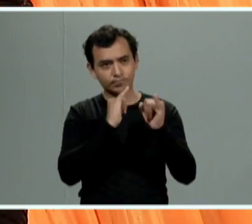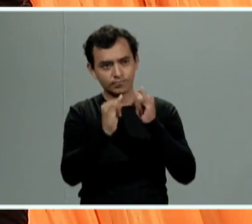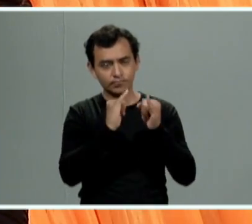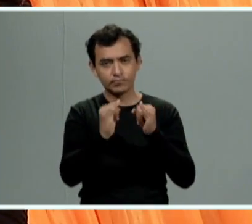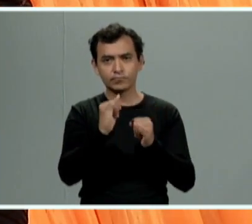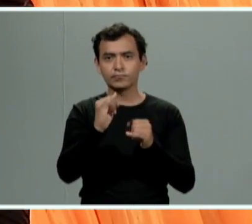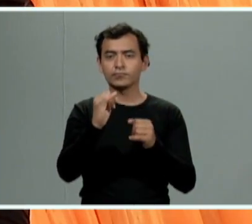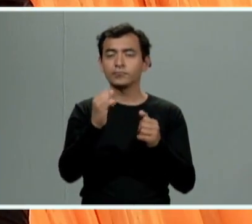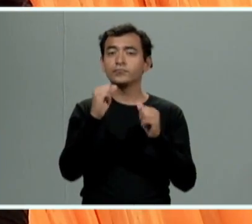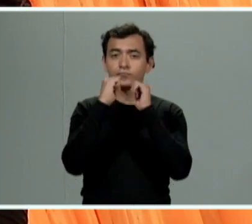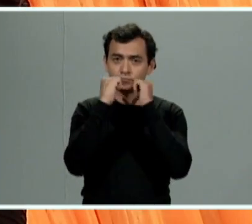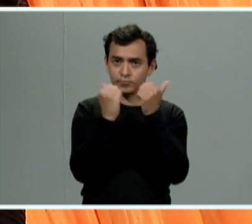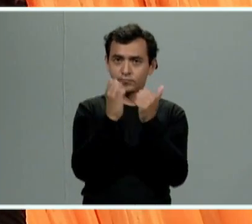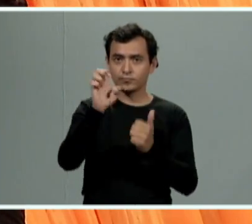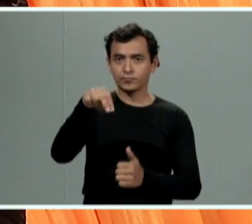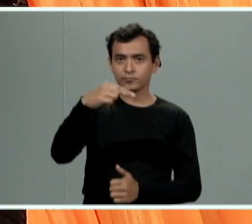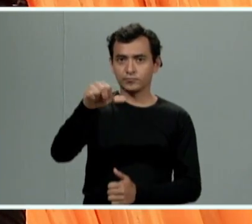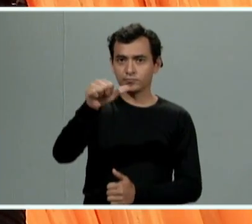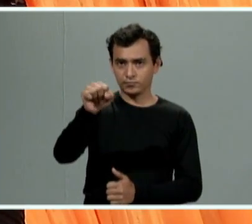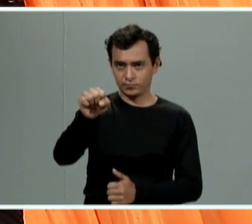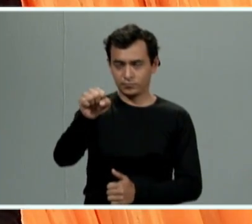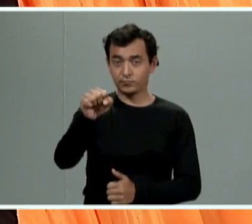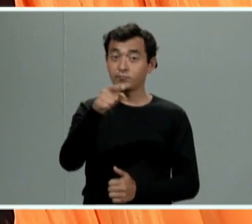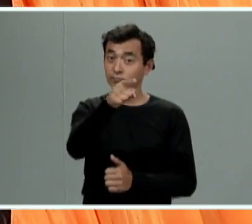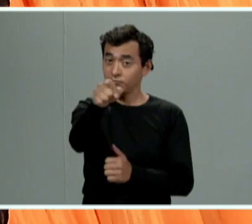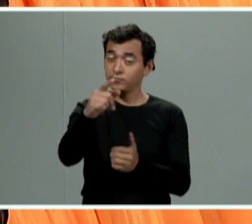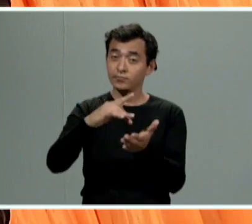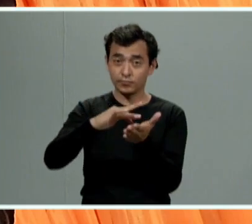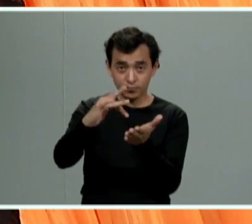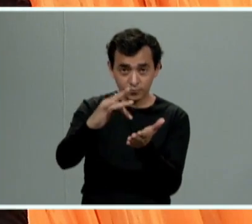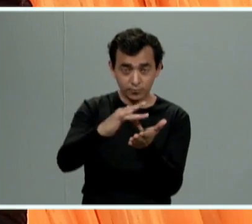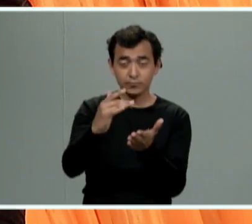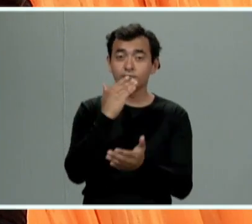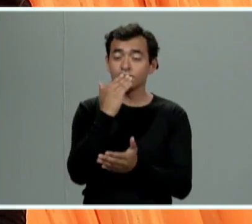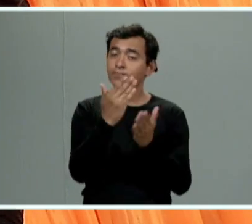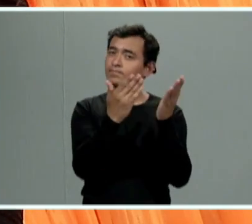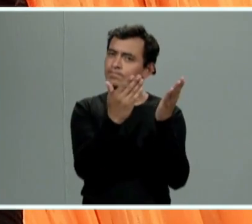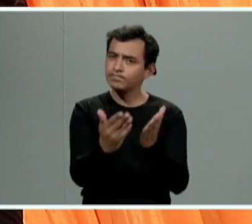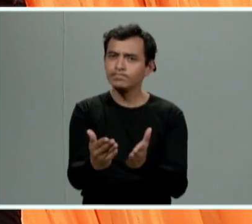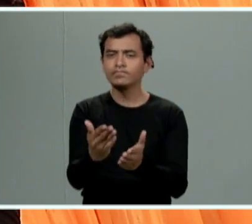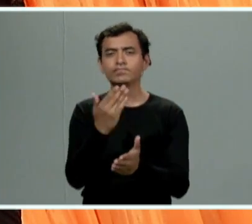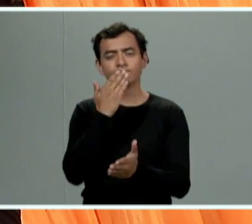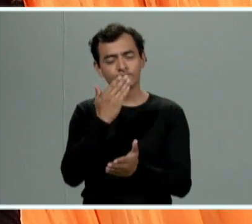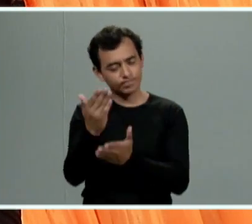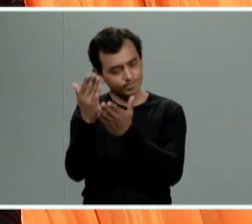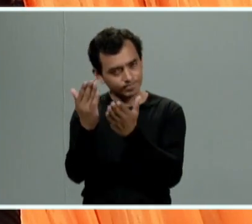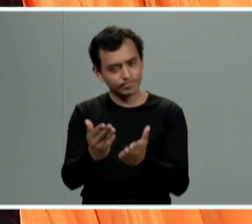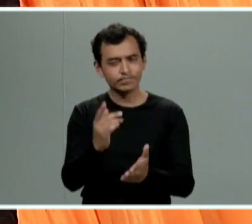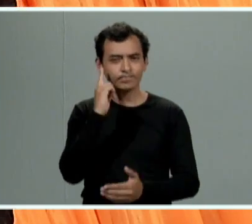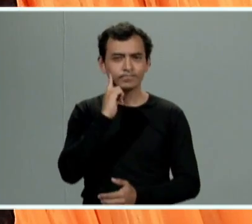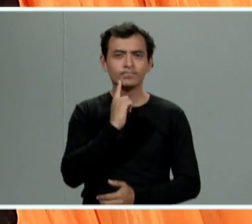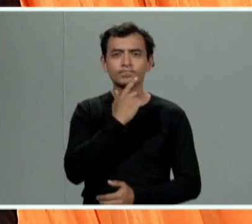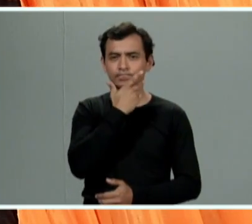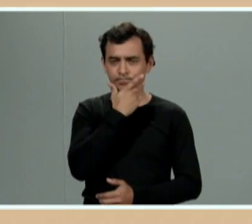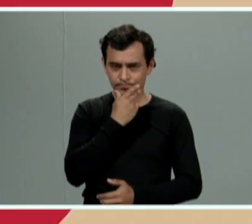y accesibilidad muchísimas gracias y a ustedes también bienvenidos bienvenidas hoy tocamos el tema de violencia física